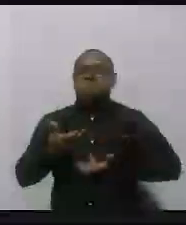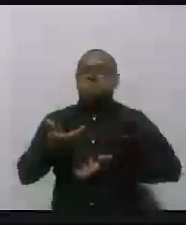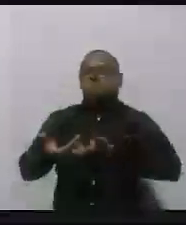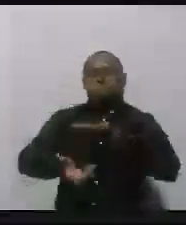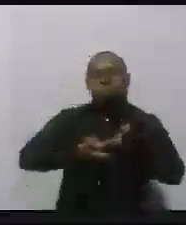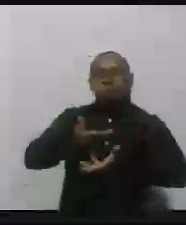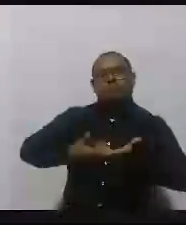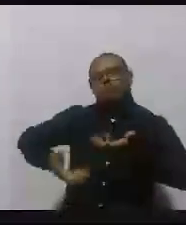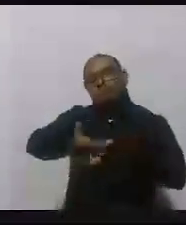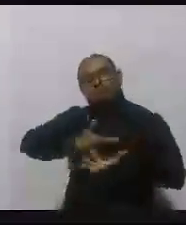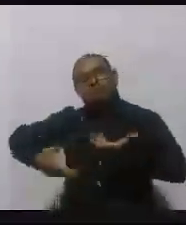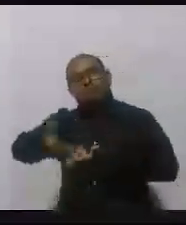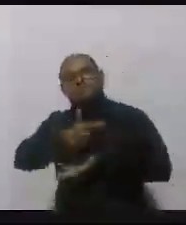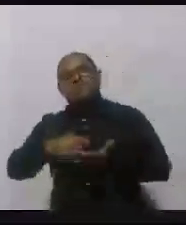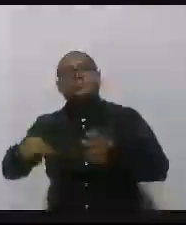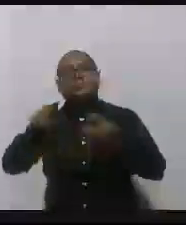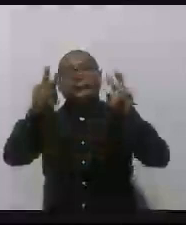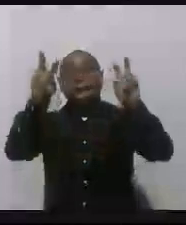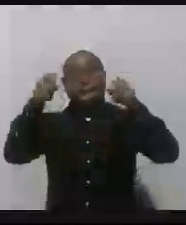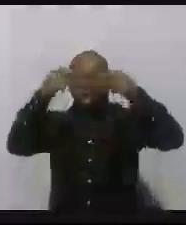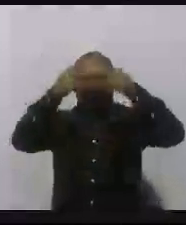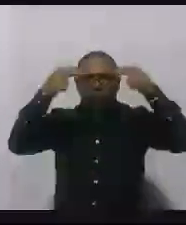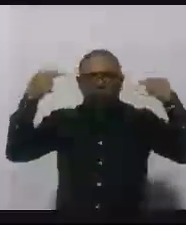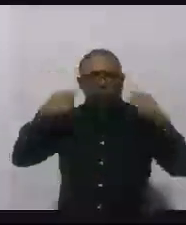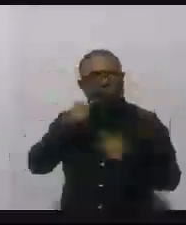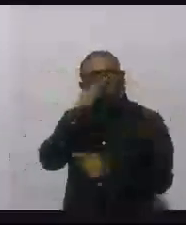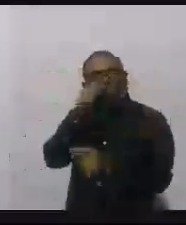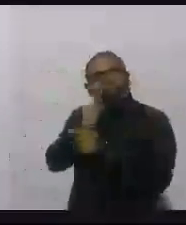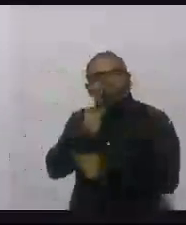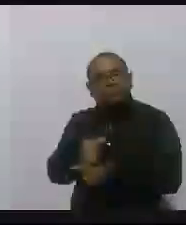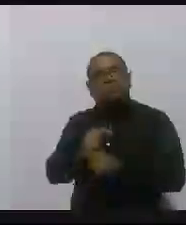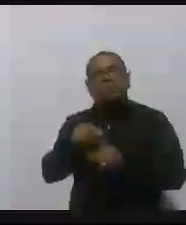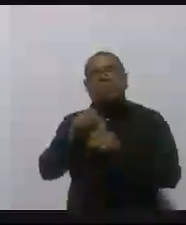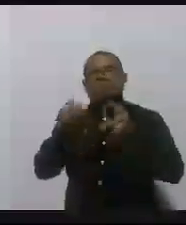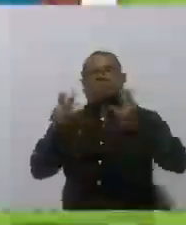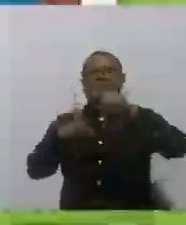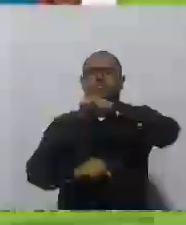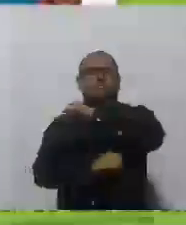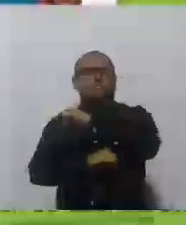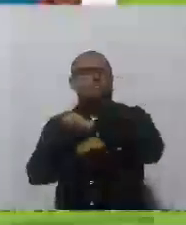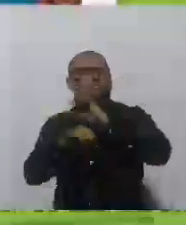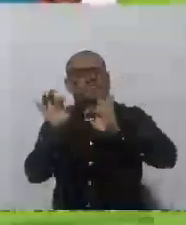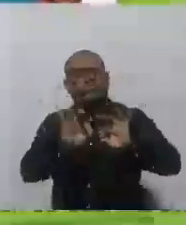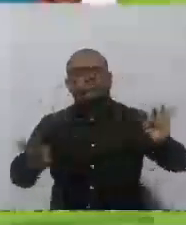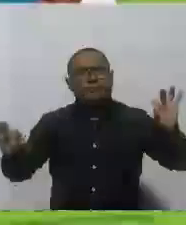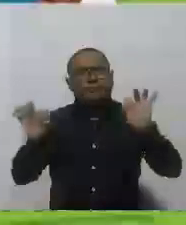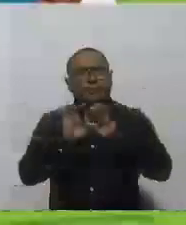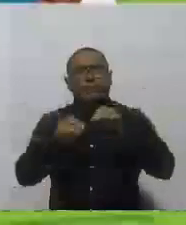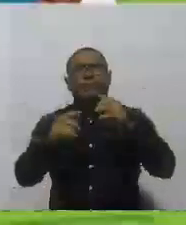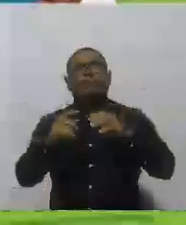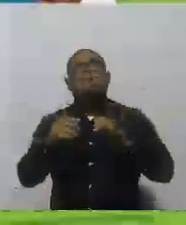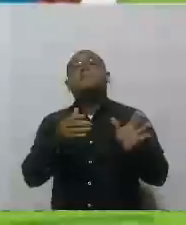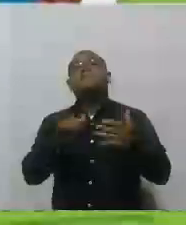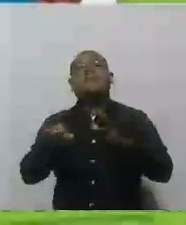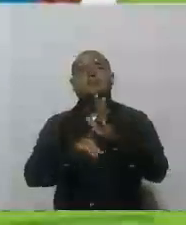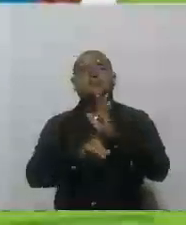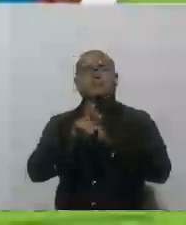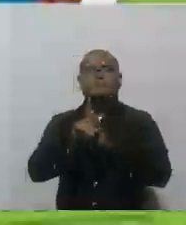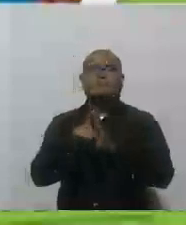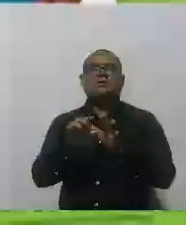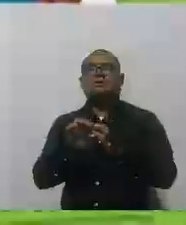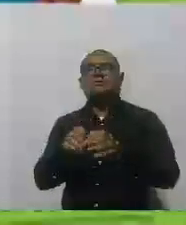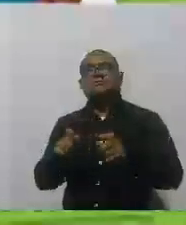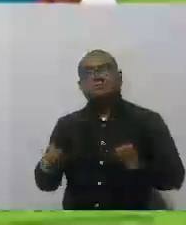estos avances y estas metas cumplidas en este componente tan importante de nuestro Plan de Desarrollo Salvemos Juntos a